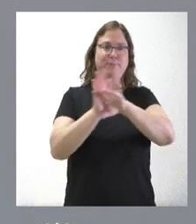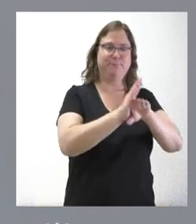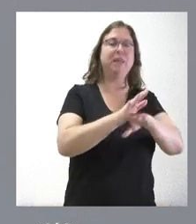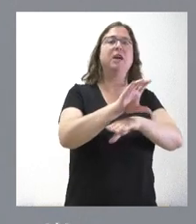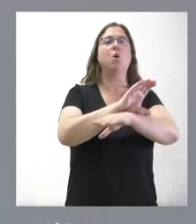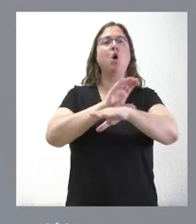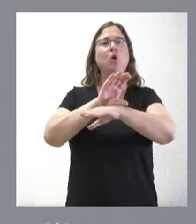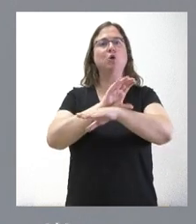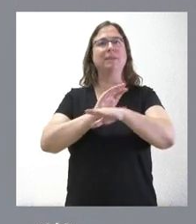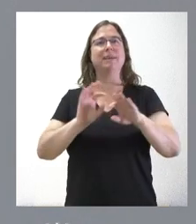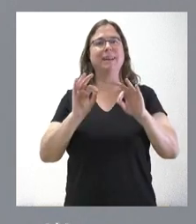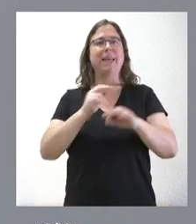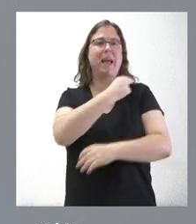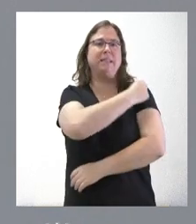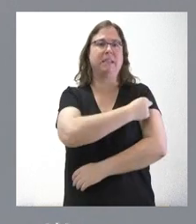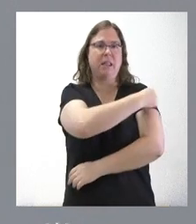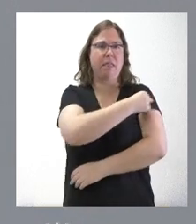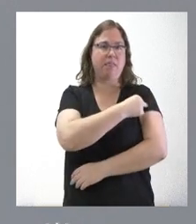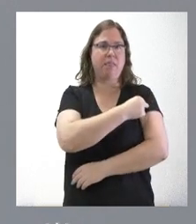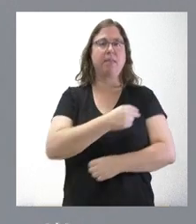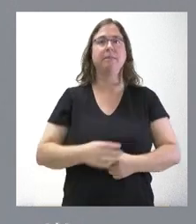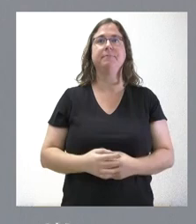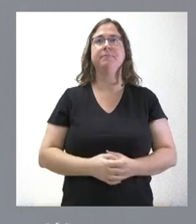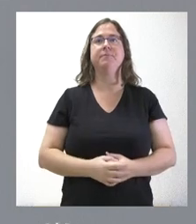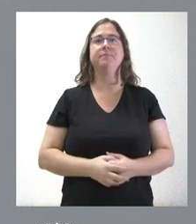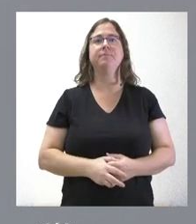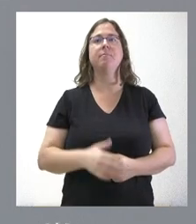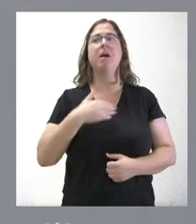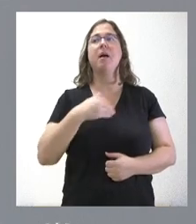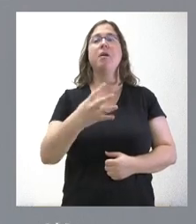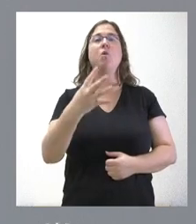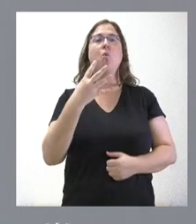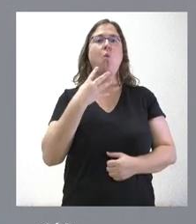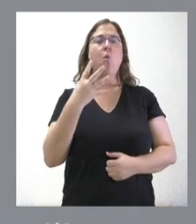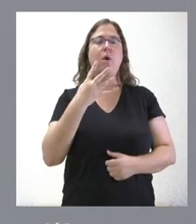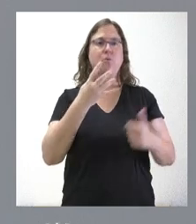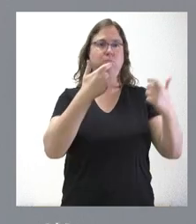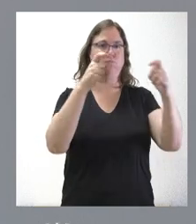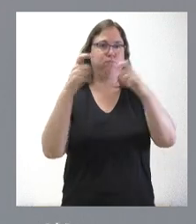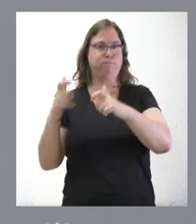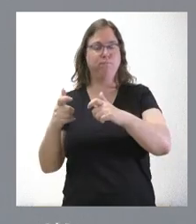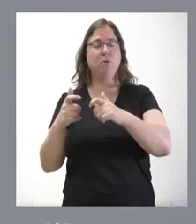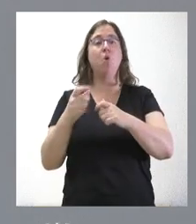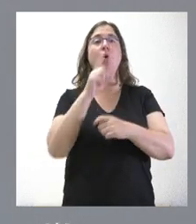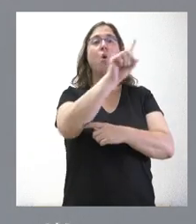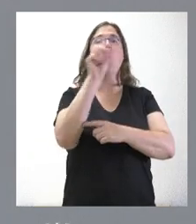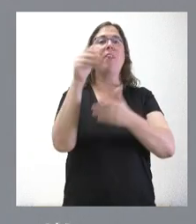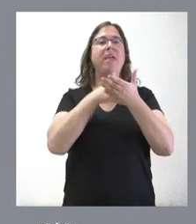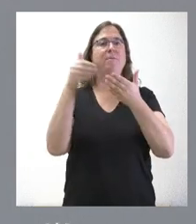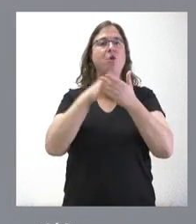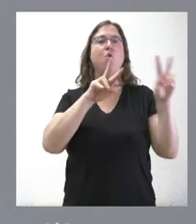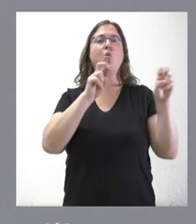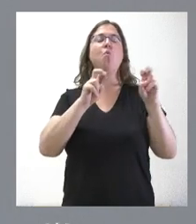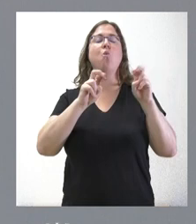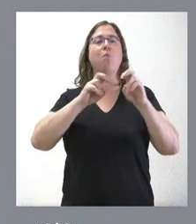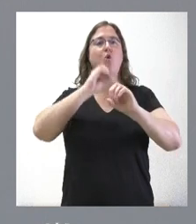de Sanidad, tenemos cuatro grandes actuaciones, 11 millones de euros para el nuevo laboratorio de análisis